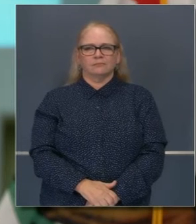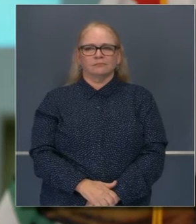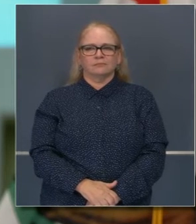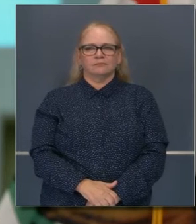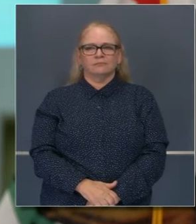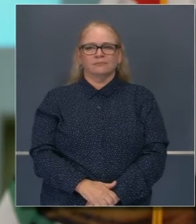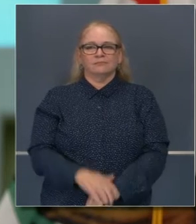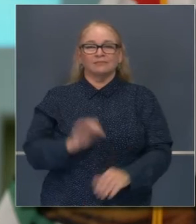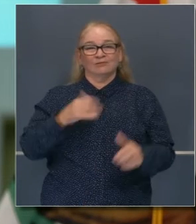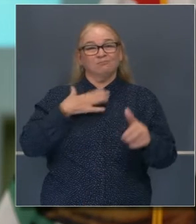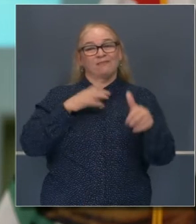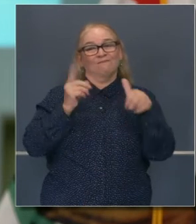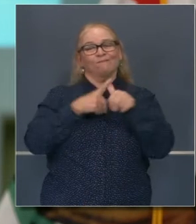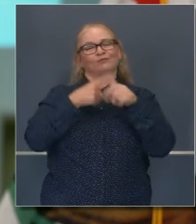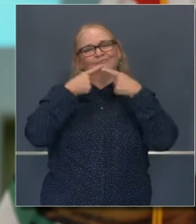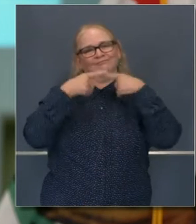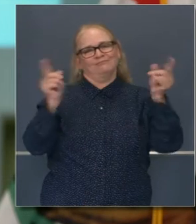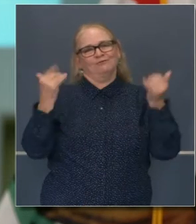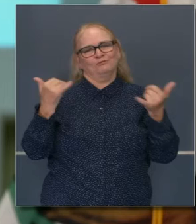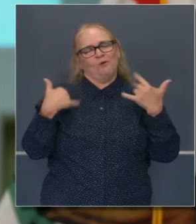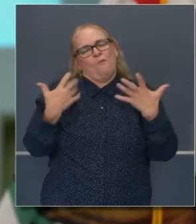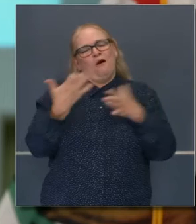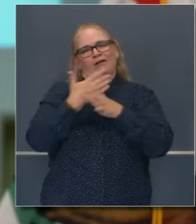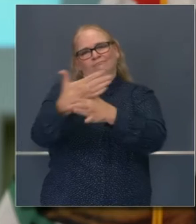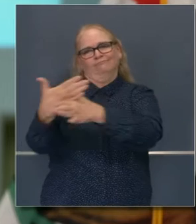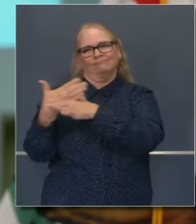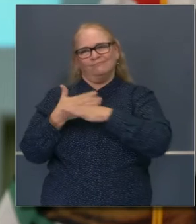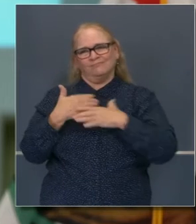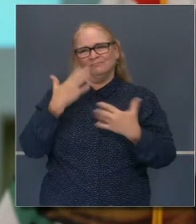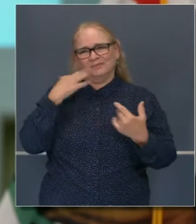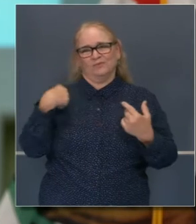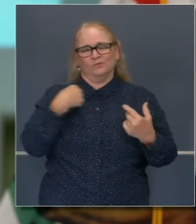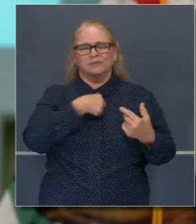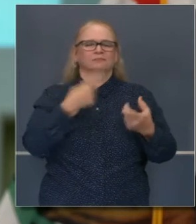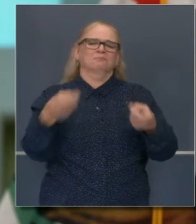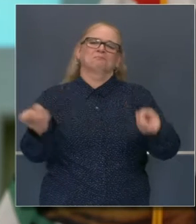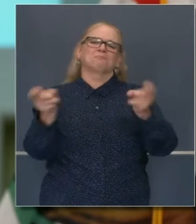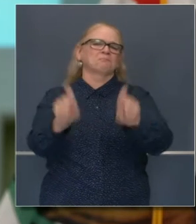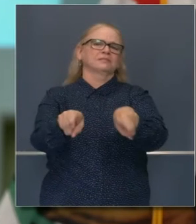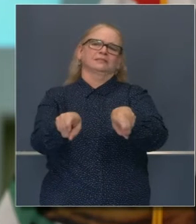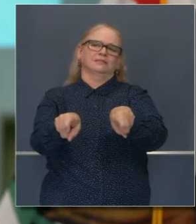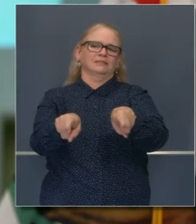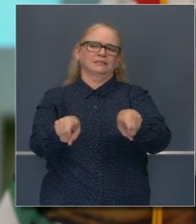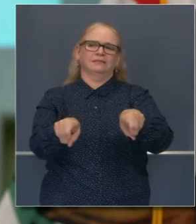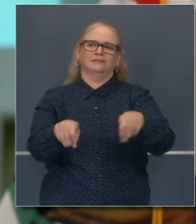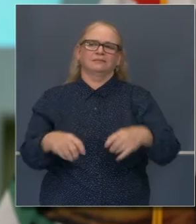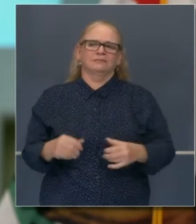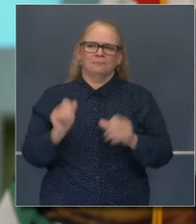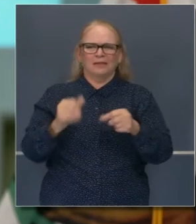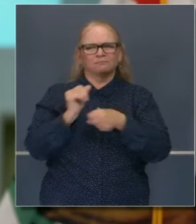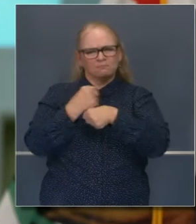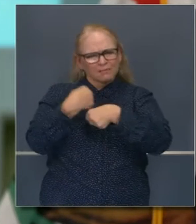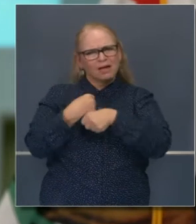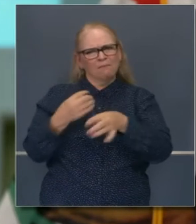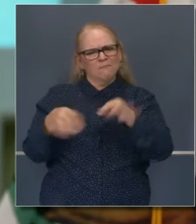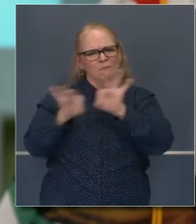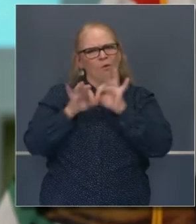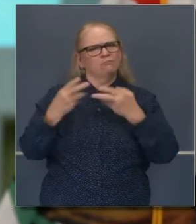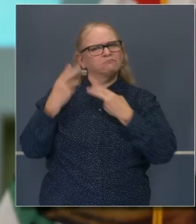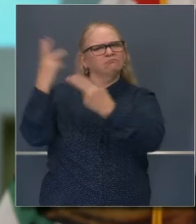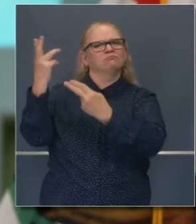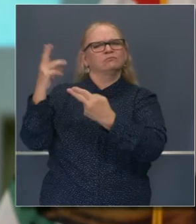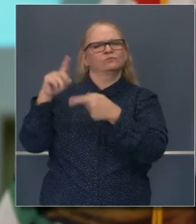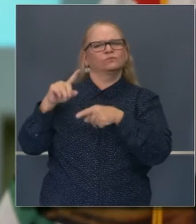encabezando la presentación de hoy por la magnitud e importancia que le damos a estas elecciones a la Corte Suprema de